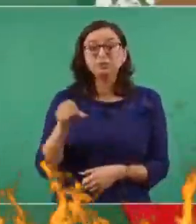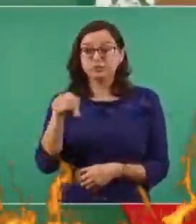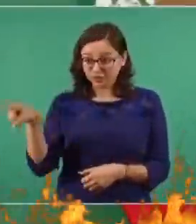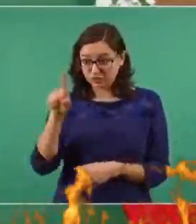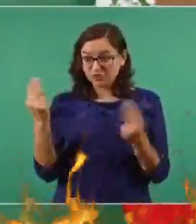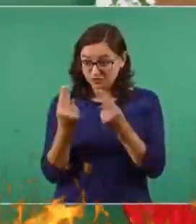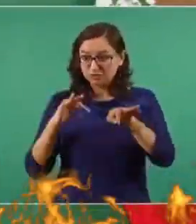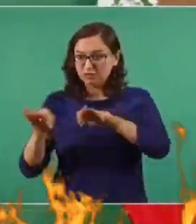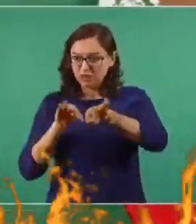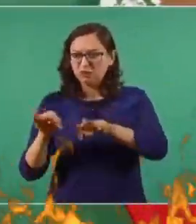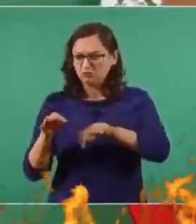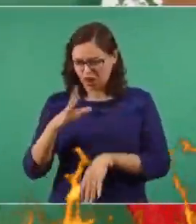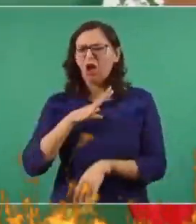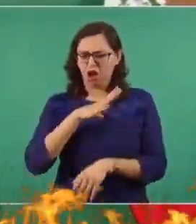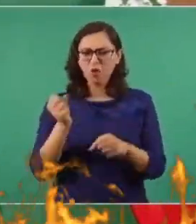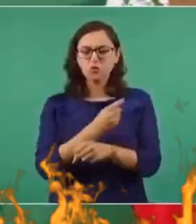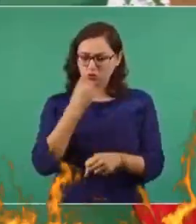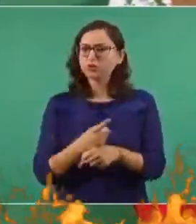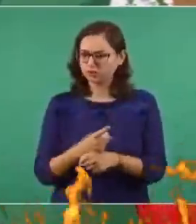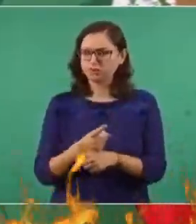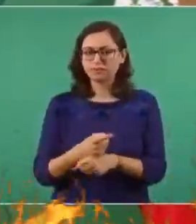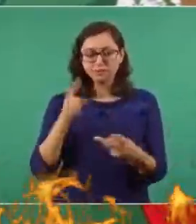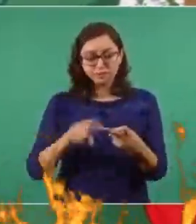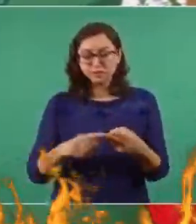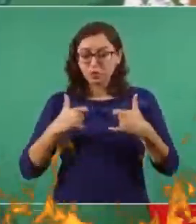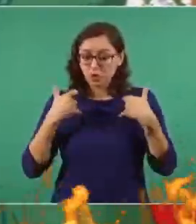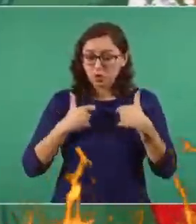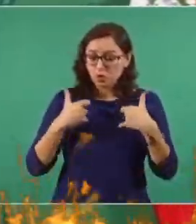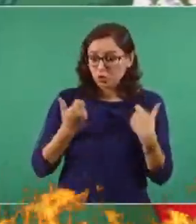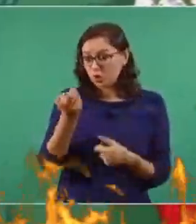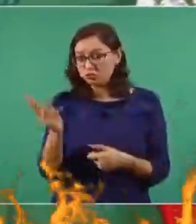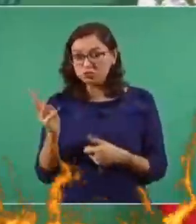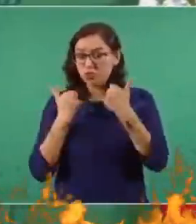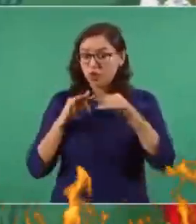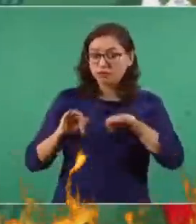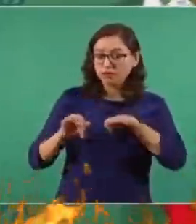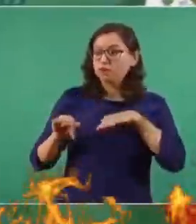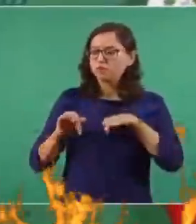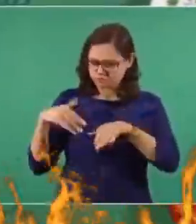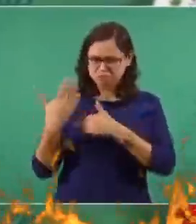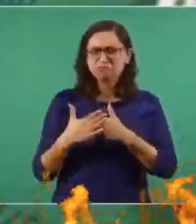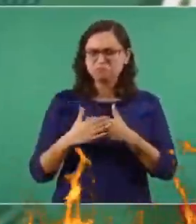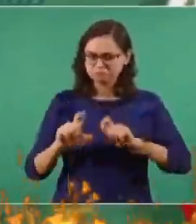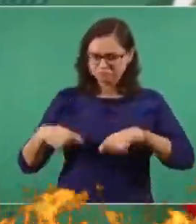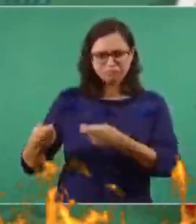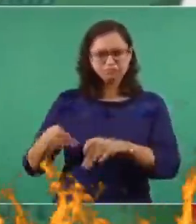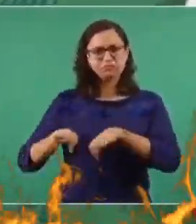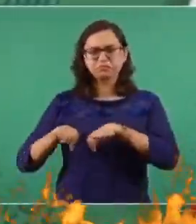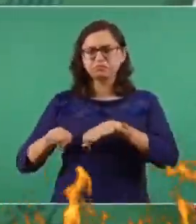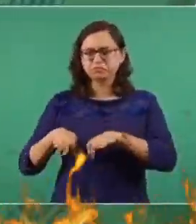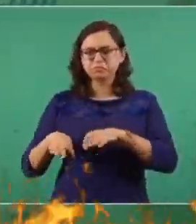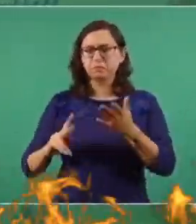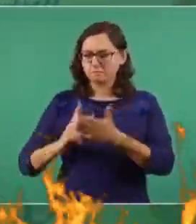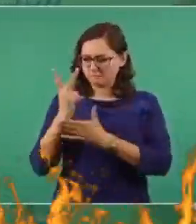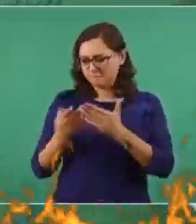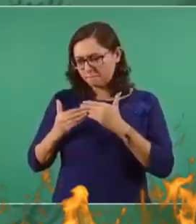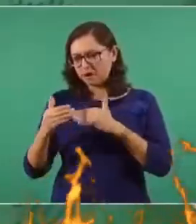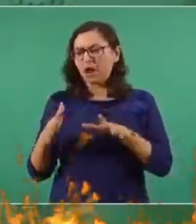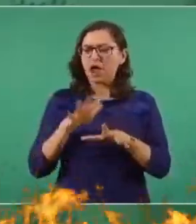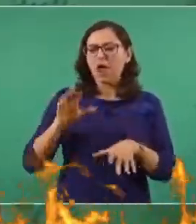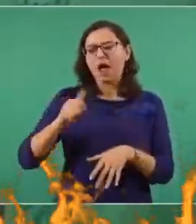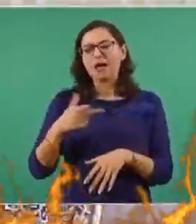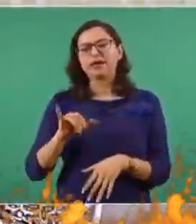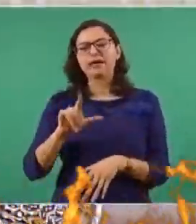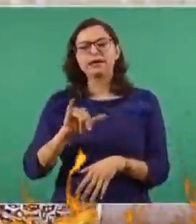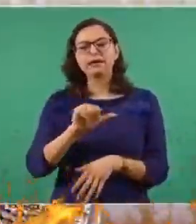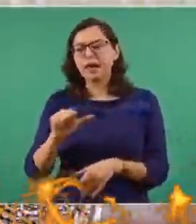tendrá trabajo. Que el joven que no tiene un empleo, tendrá empleo. Ese es el plan para Aguililla y ese es el plan para